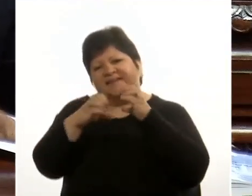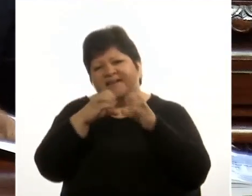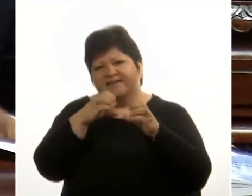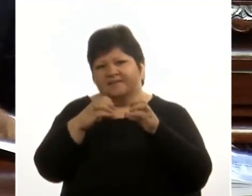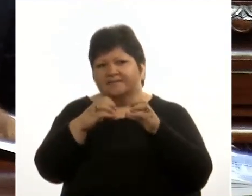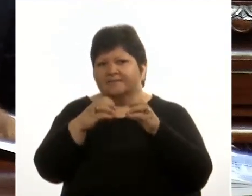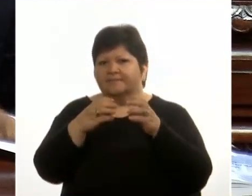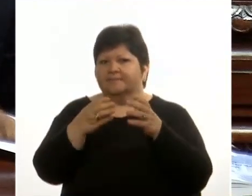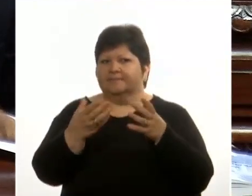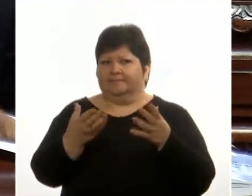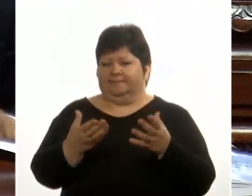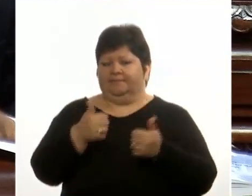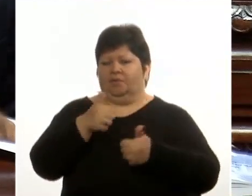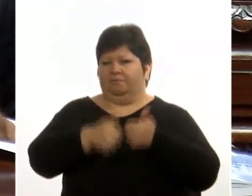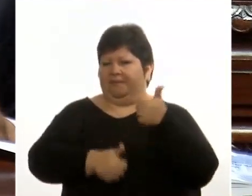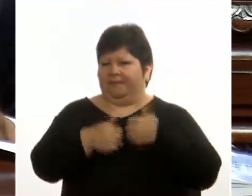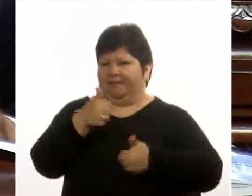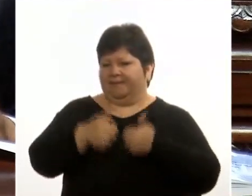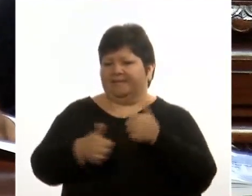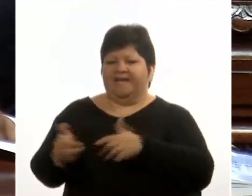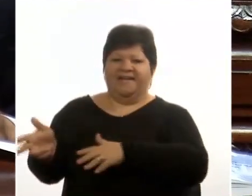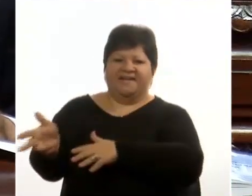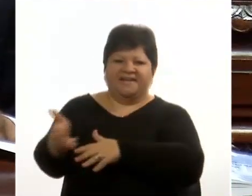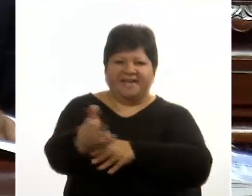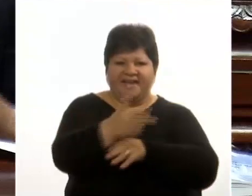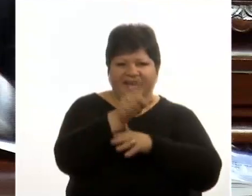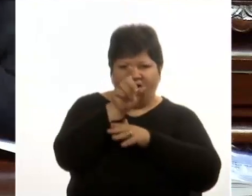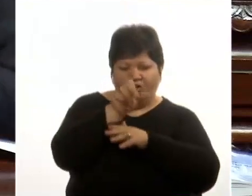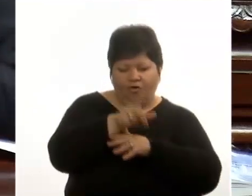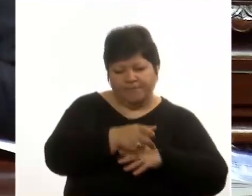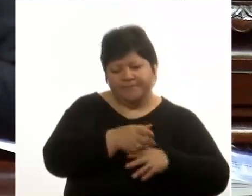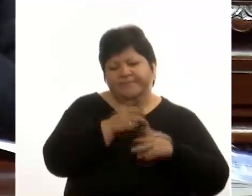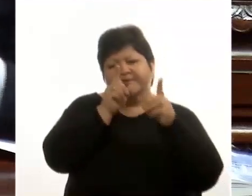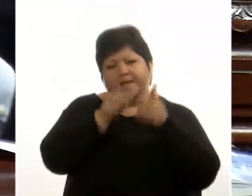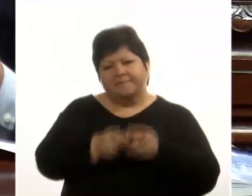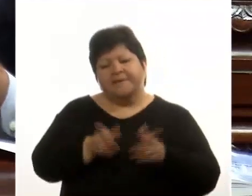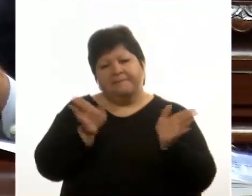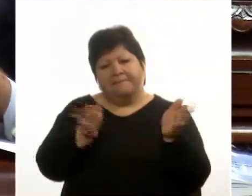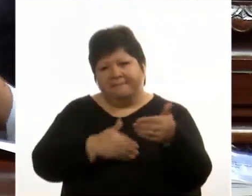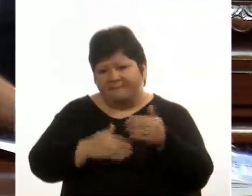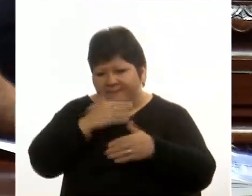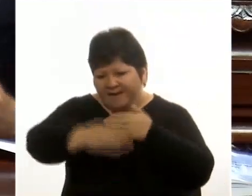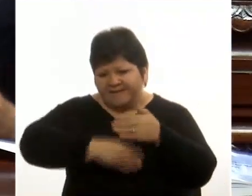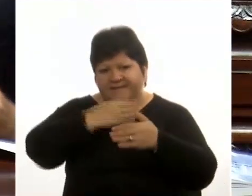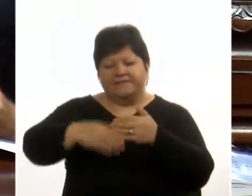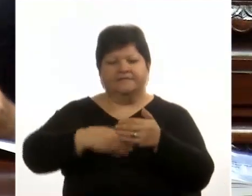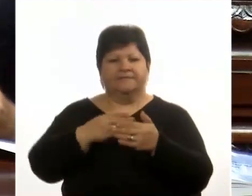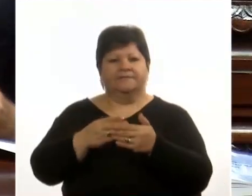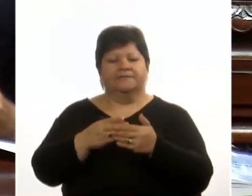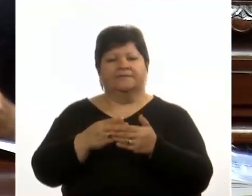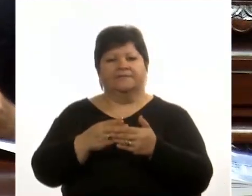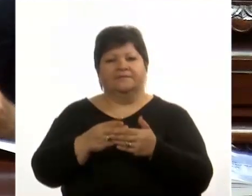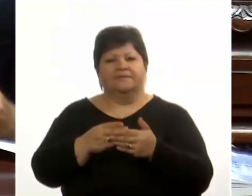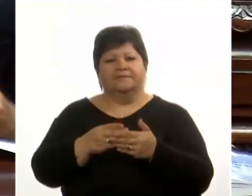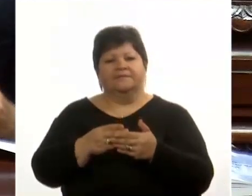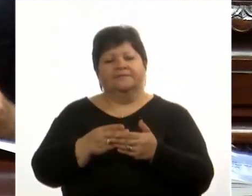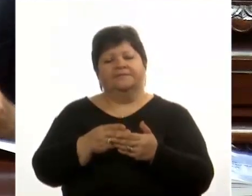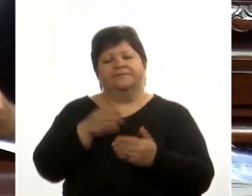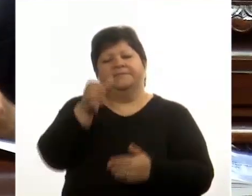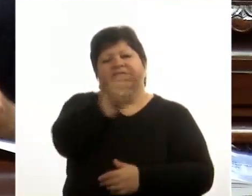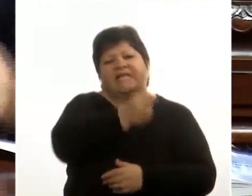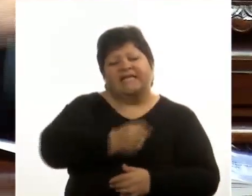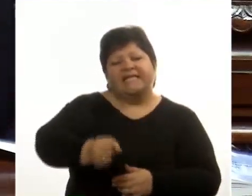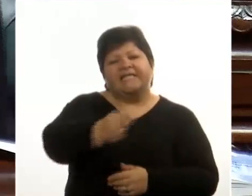Saca de competencia el riego y el packing. Lo que pasó en la última aceca afectó mucho menos al área de limones